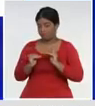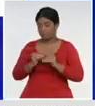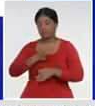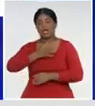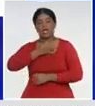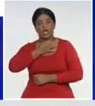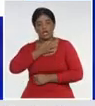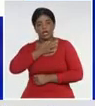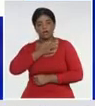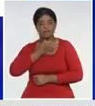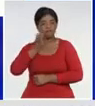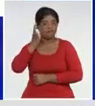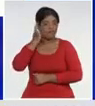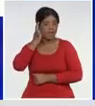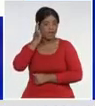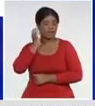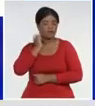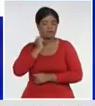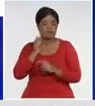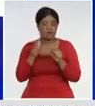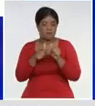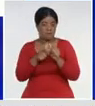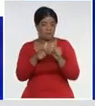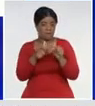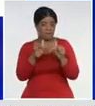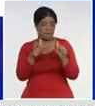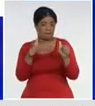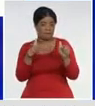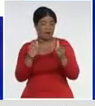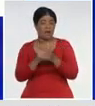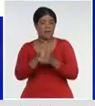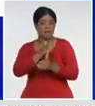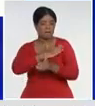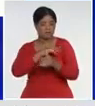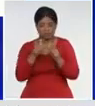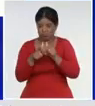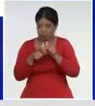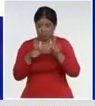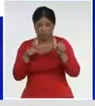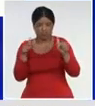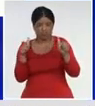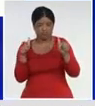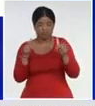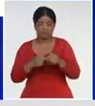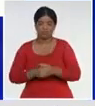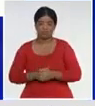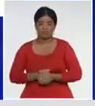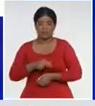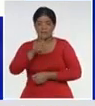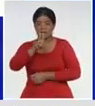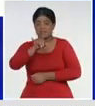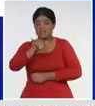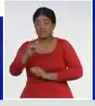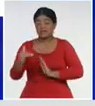febrero, más casos, marzo, más casos, 26,000,